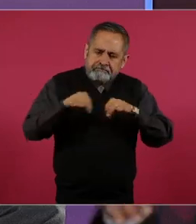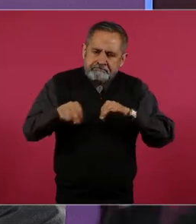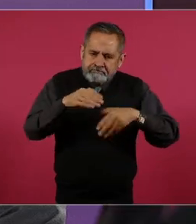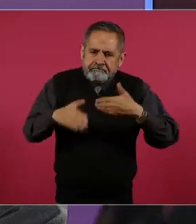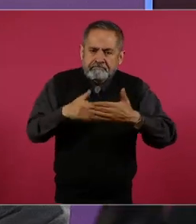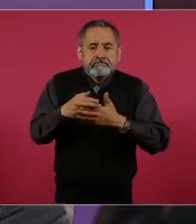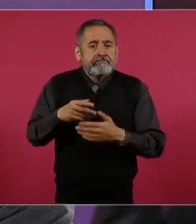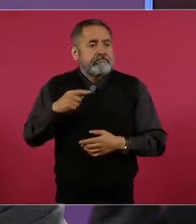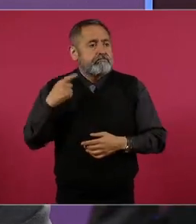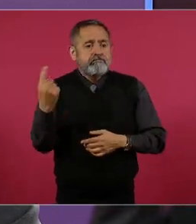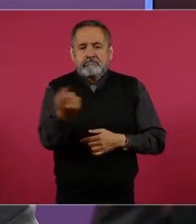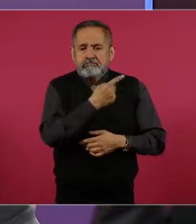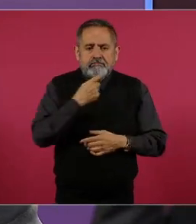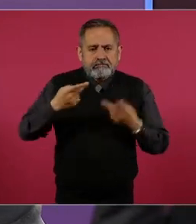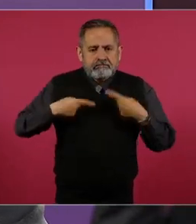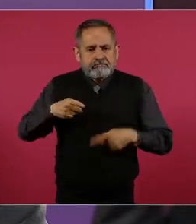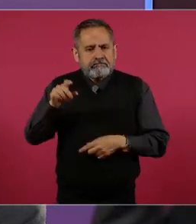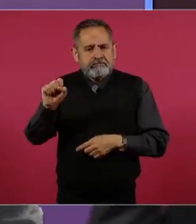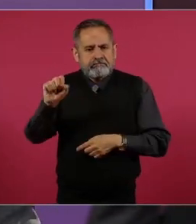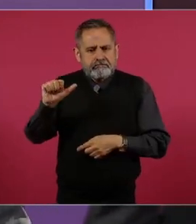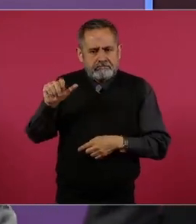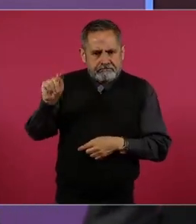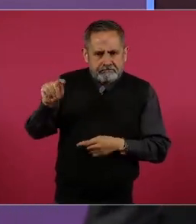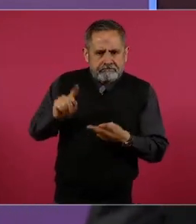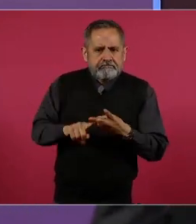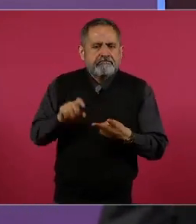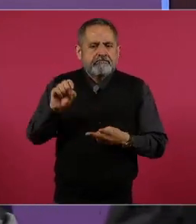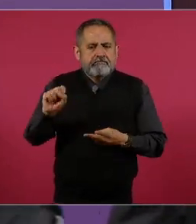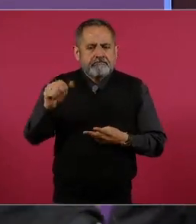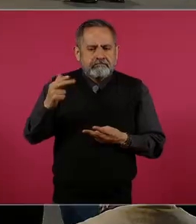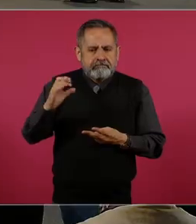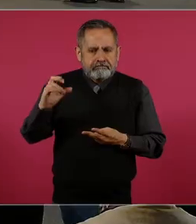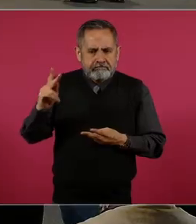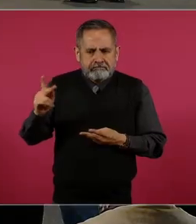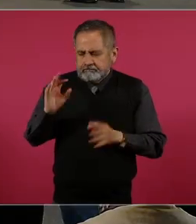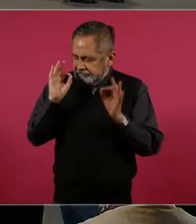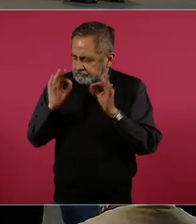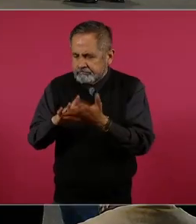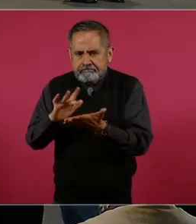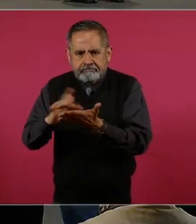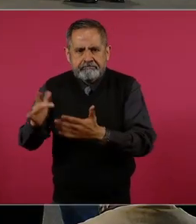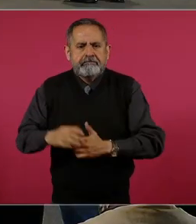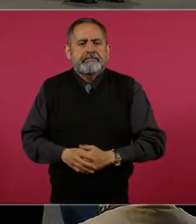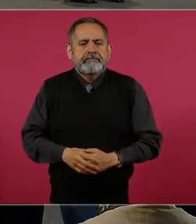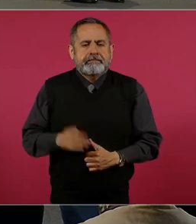y todos los servidores públicos del SAT y de la Secretaría de Hacienda. La primera lámina, por favor.